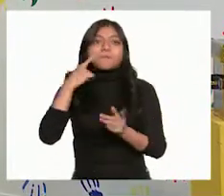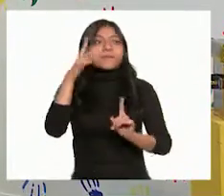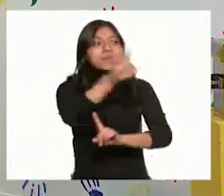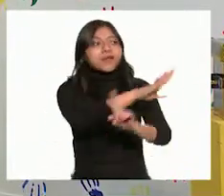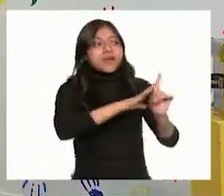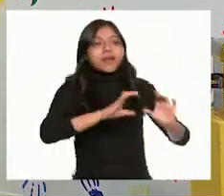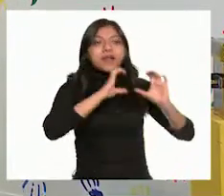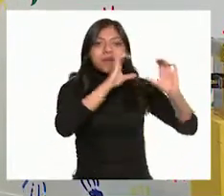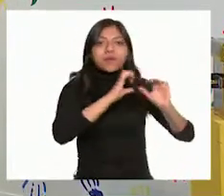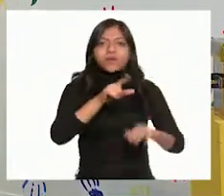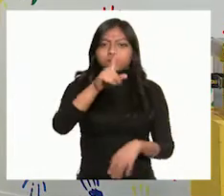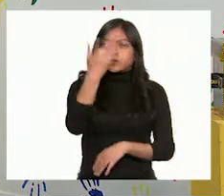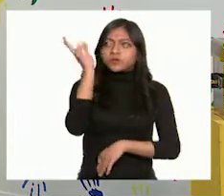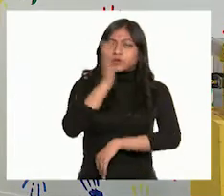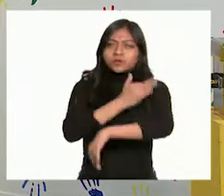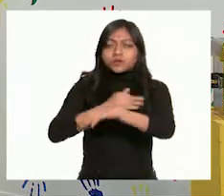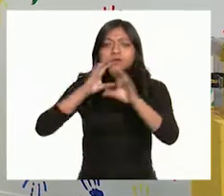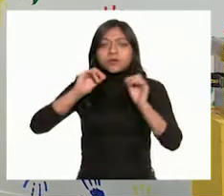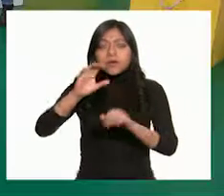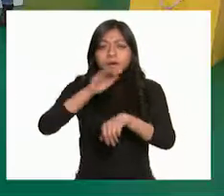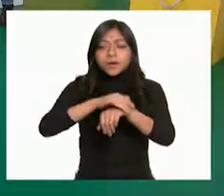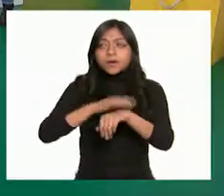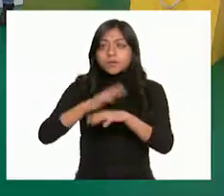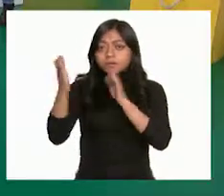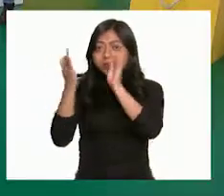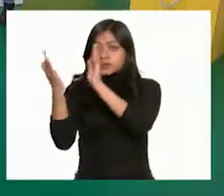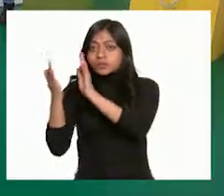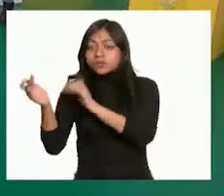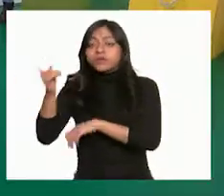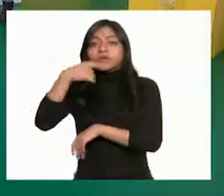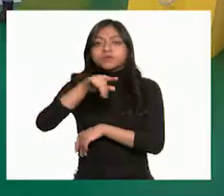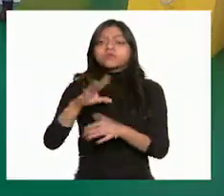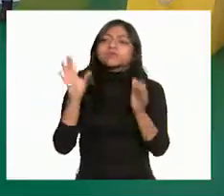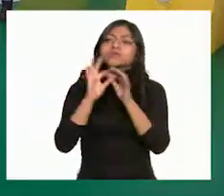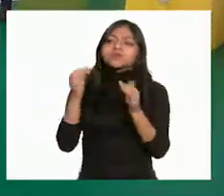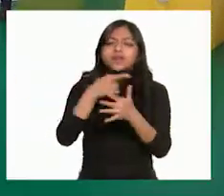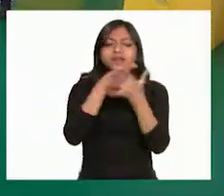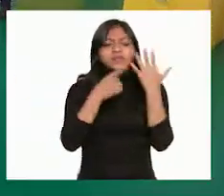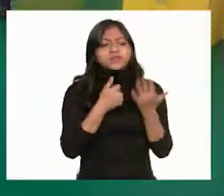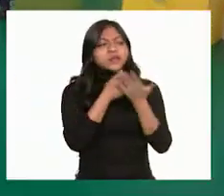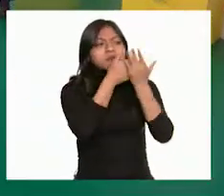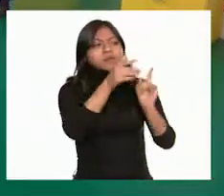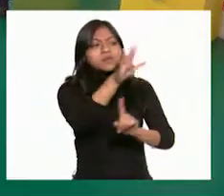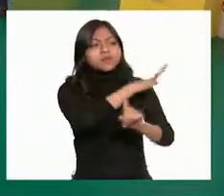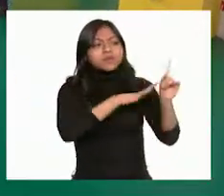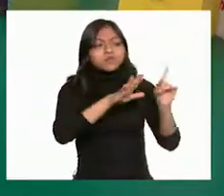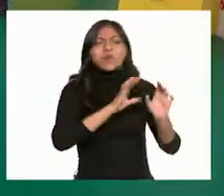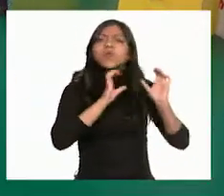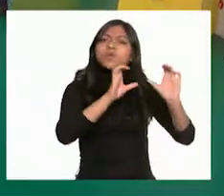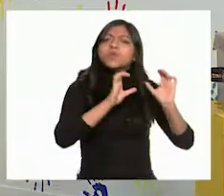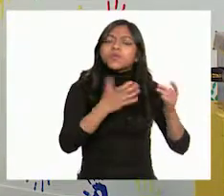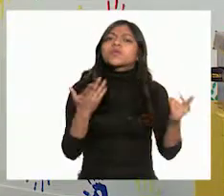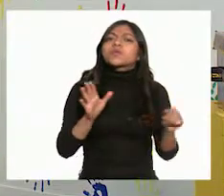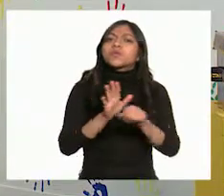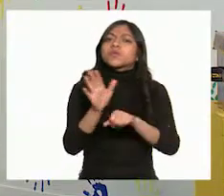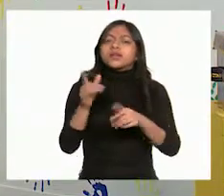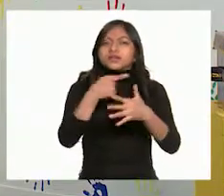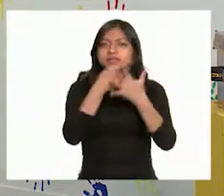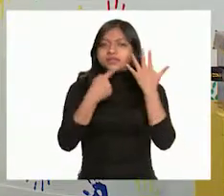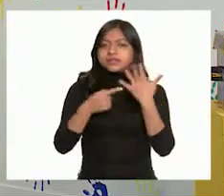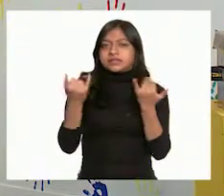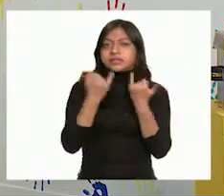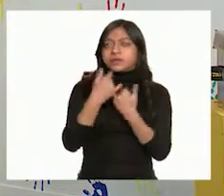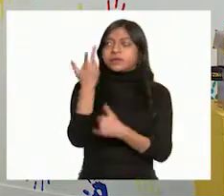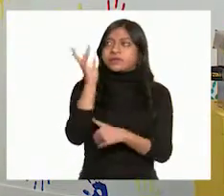Platica con tus familiares o amistades cercanas de estas acciones que ayudan a cuidar el medio ambiente o de la convivencia con las demás